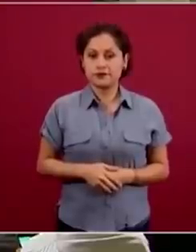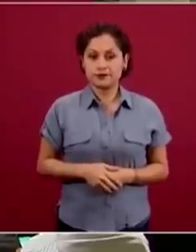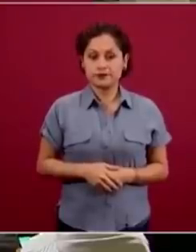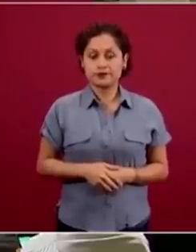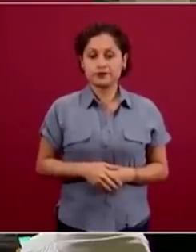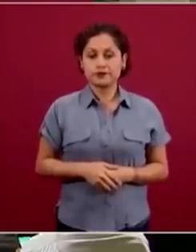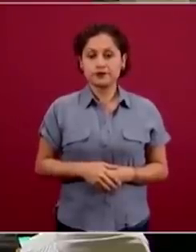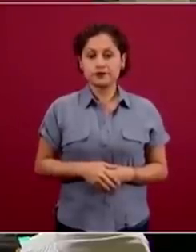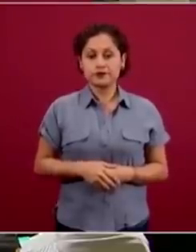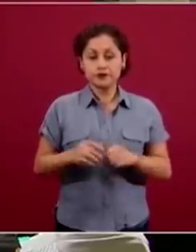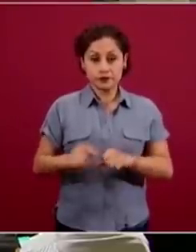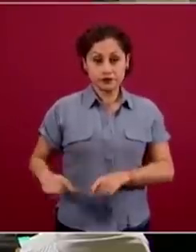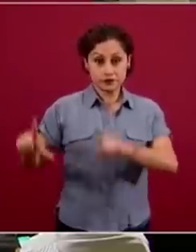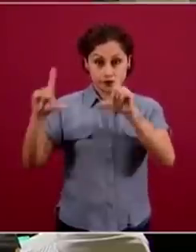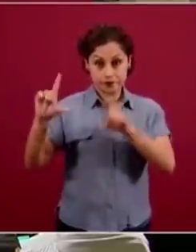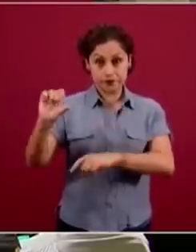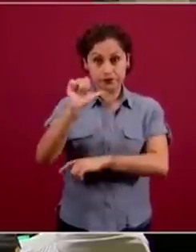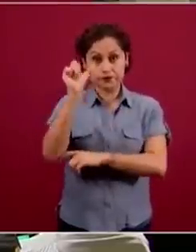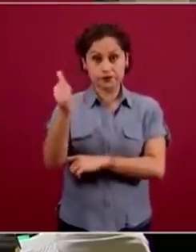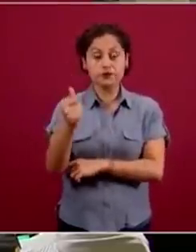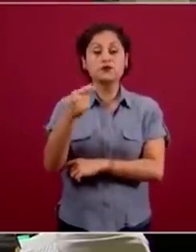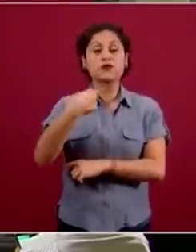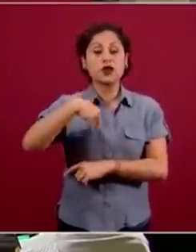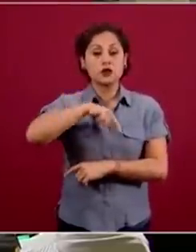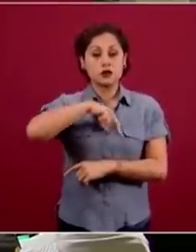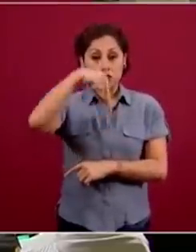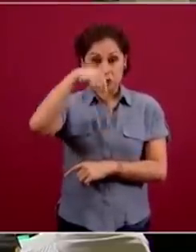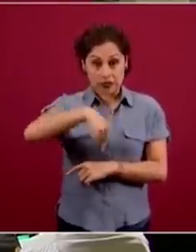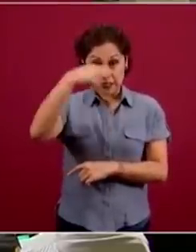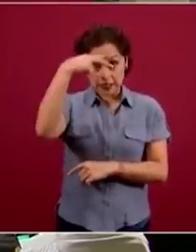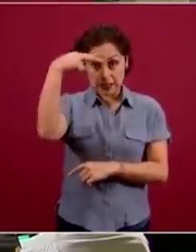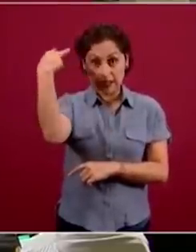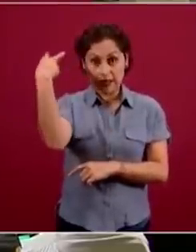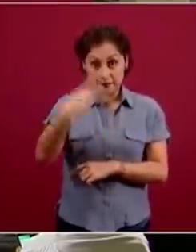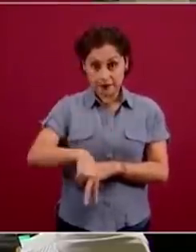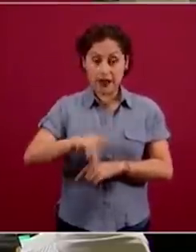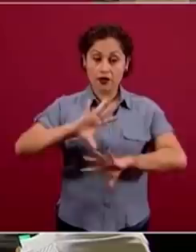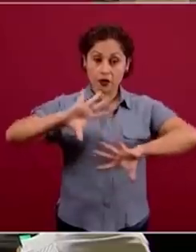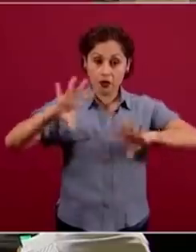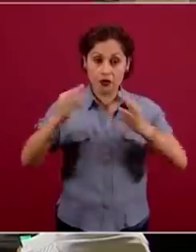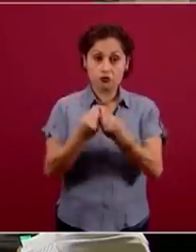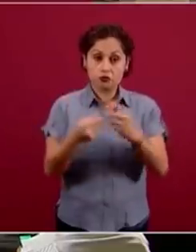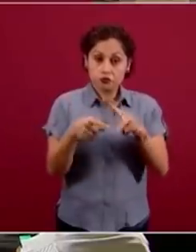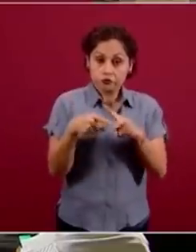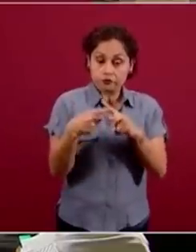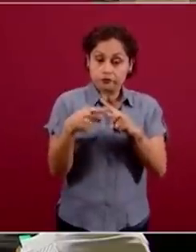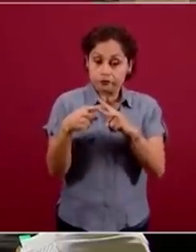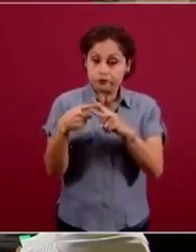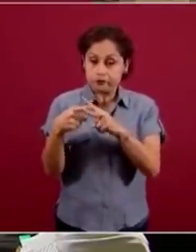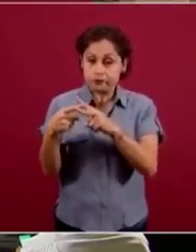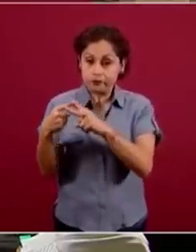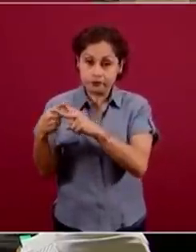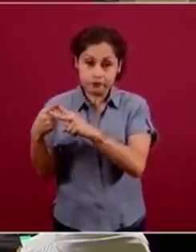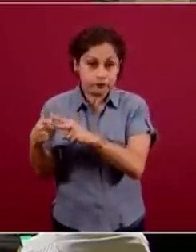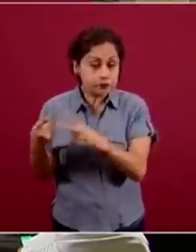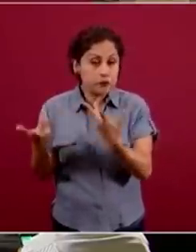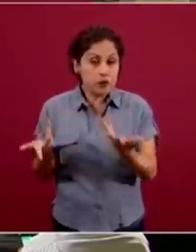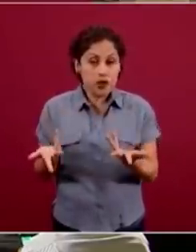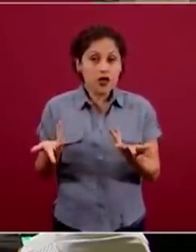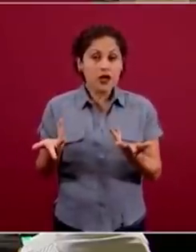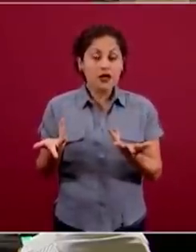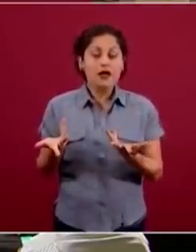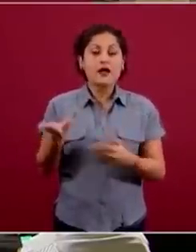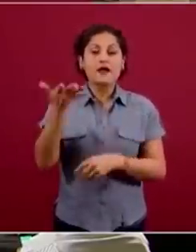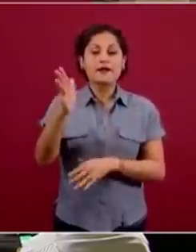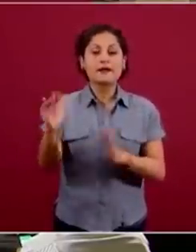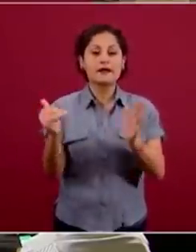Hemos sumado desde el inicio de la epidemia en México, esto es específicamente de México, hemos sumado ya 10